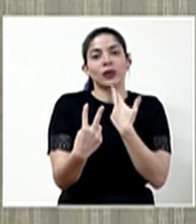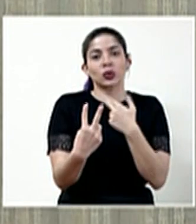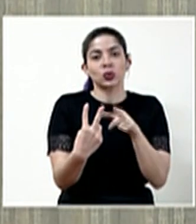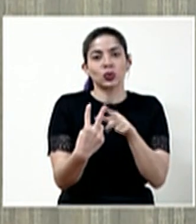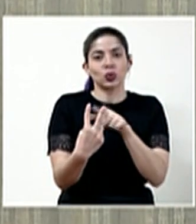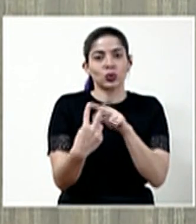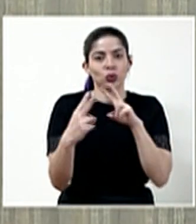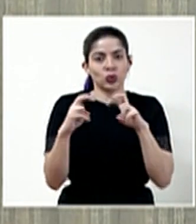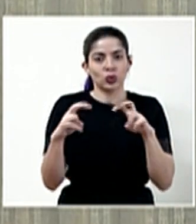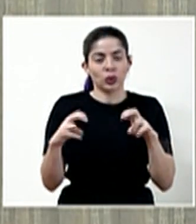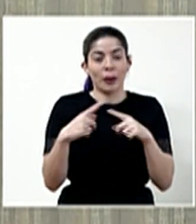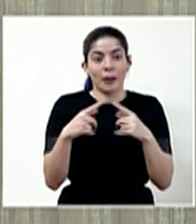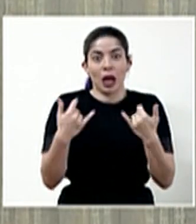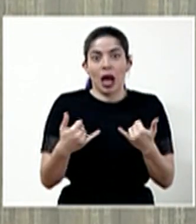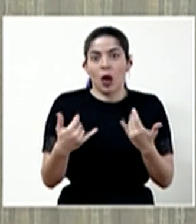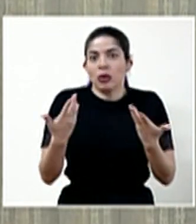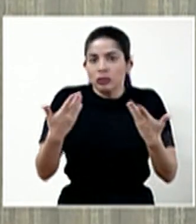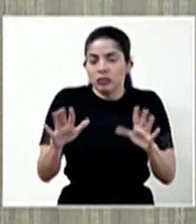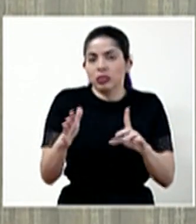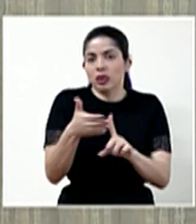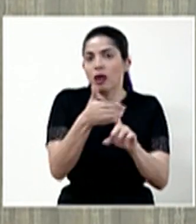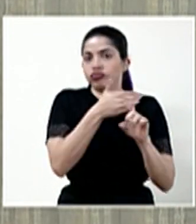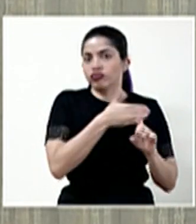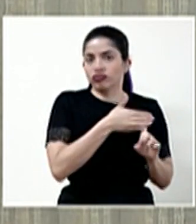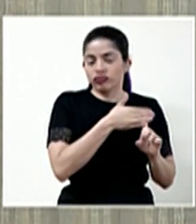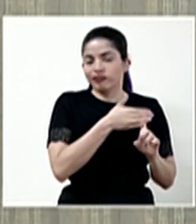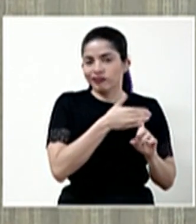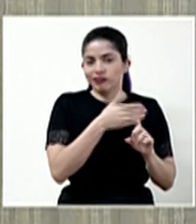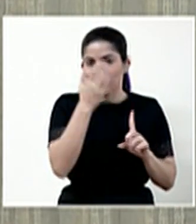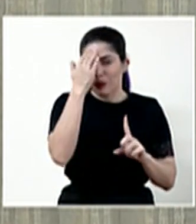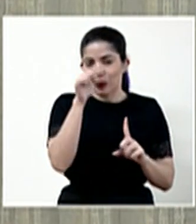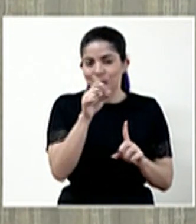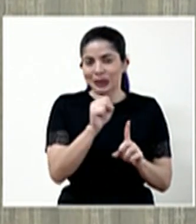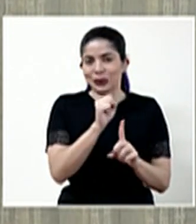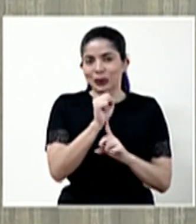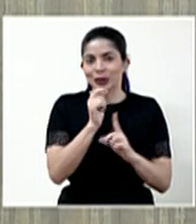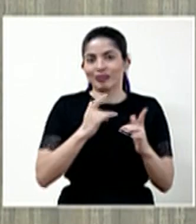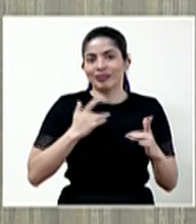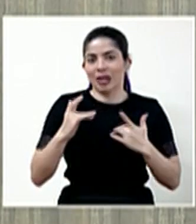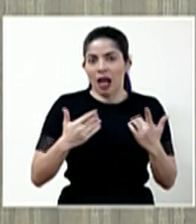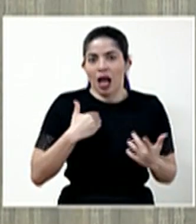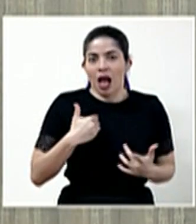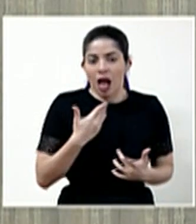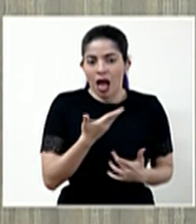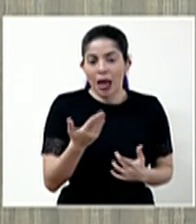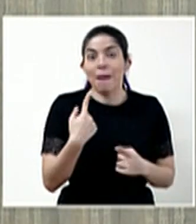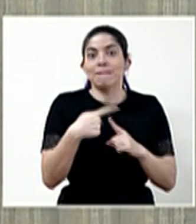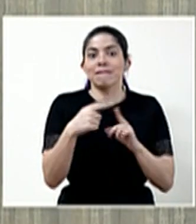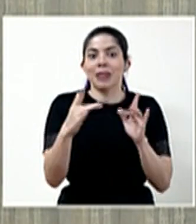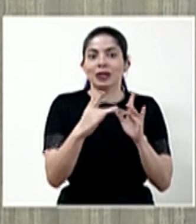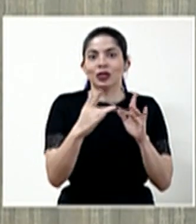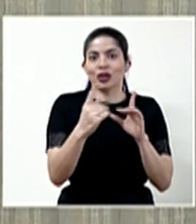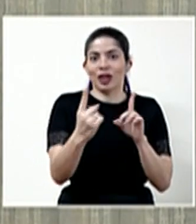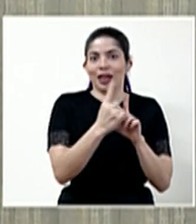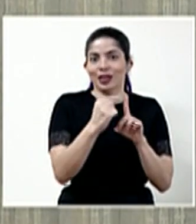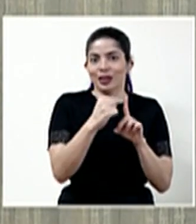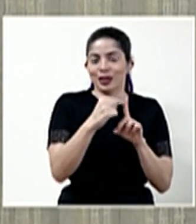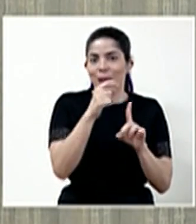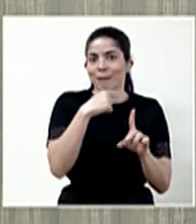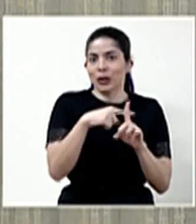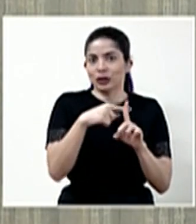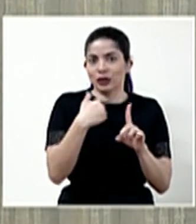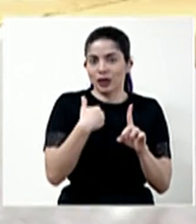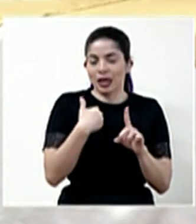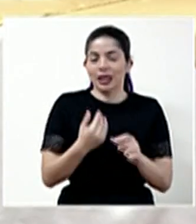resultados, pero ya se encuentran en condición de aislamiento por su estado sintomático y obviamente del nexo de la relación con el caso